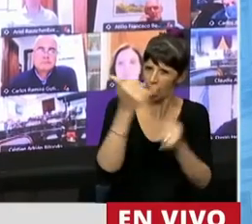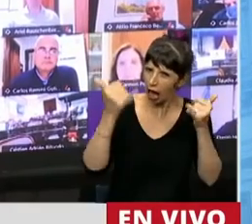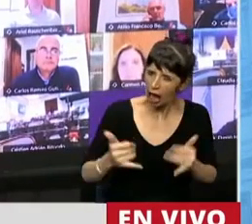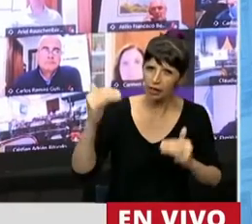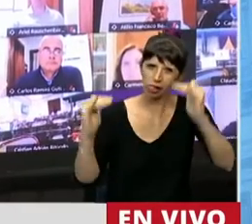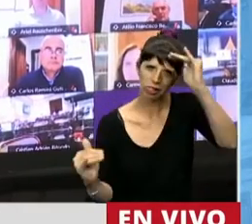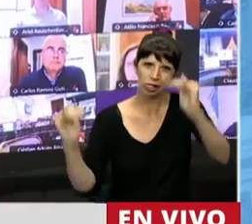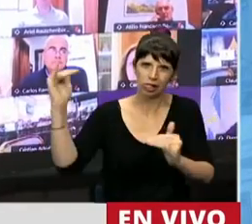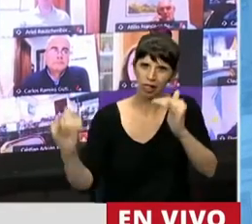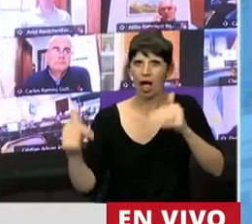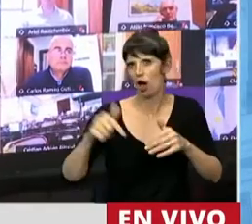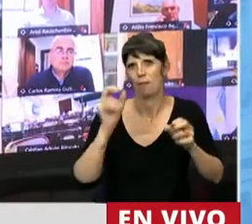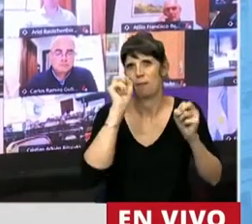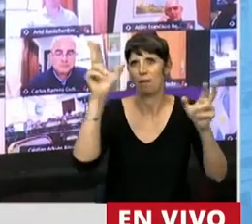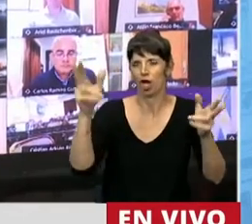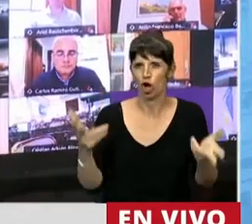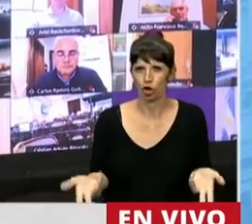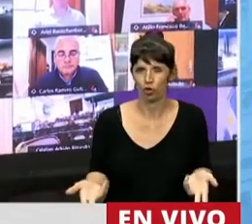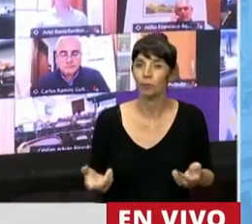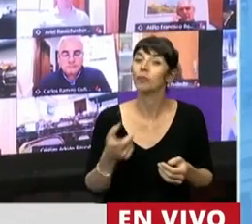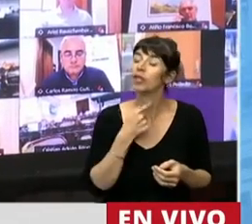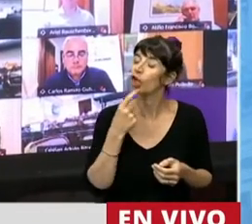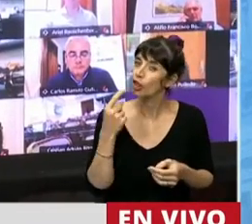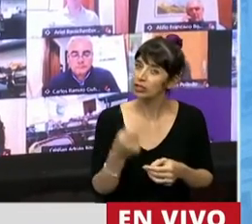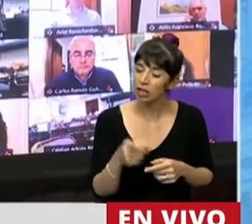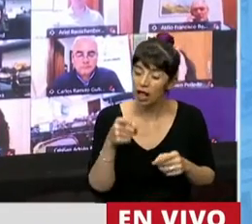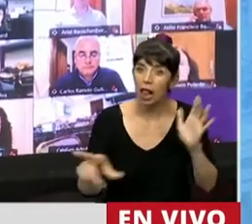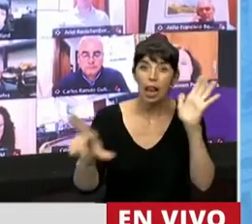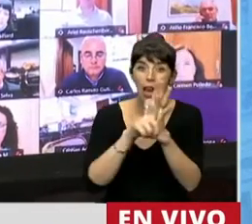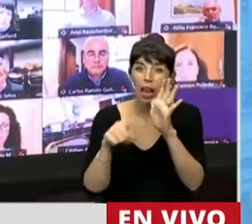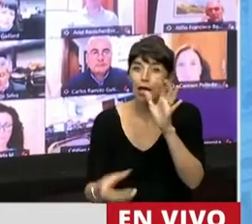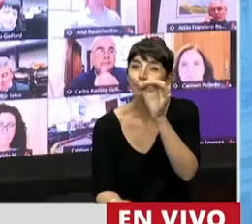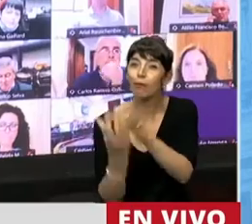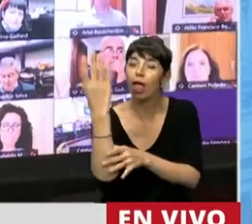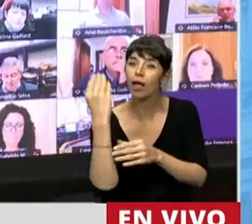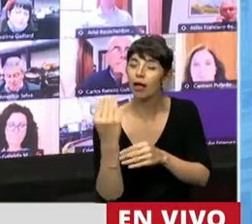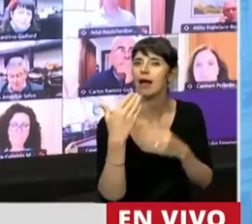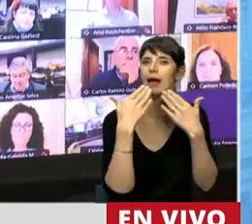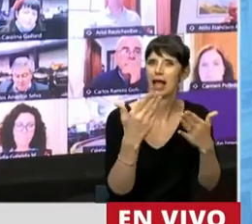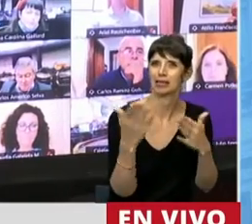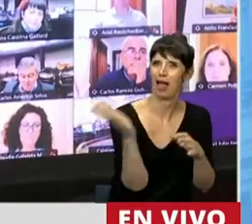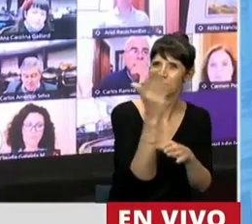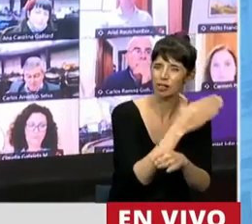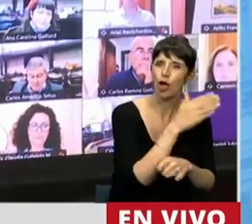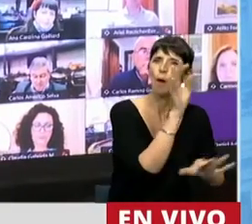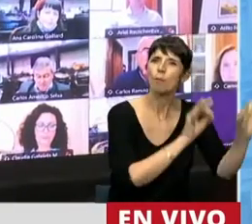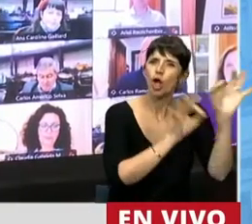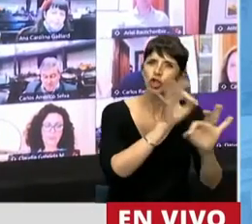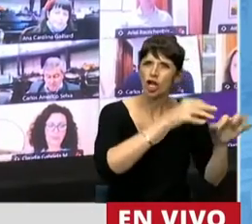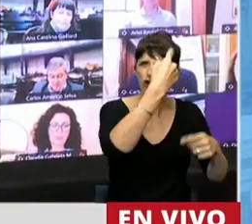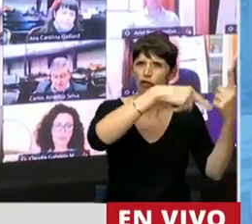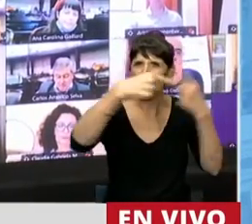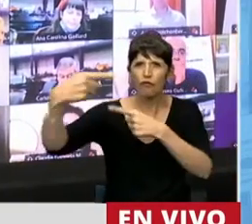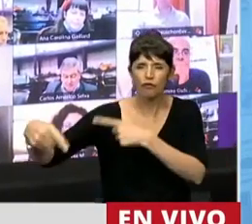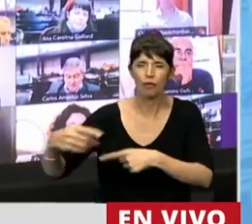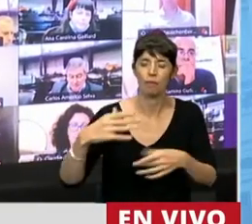de las políticas públicas. Quiero remarcar que esta ley es producto de un consenso, de distintos proyectos presentados por diputados